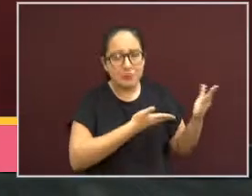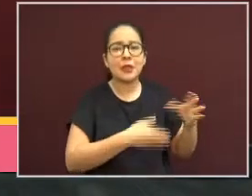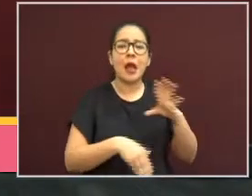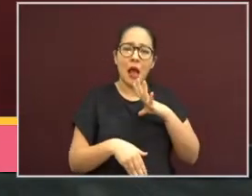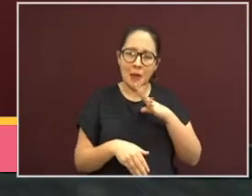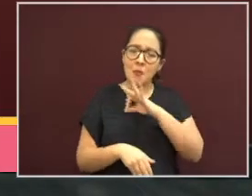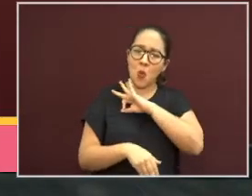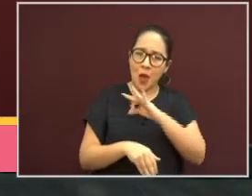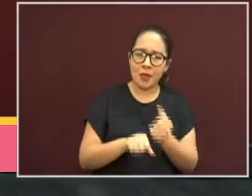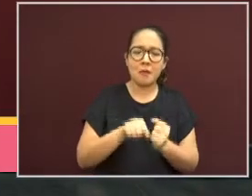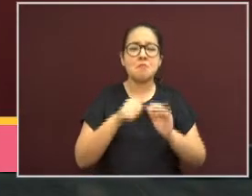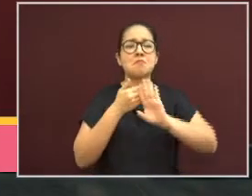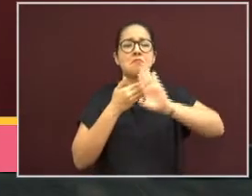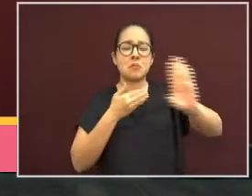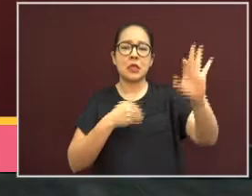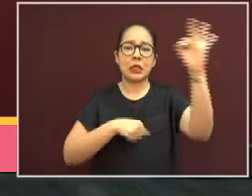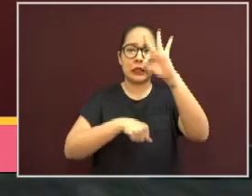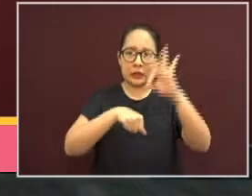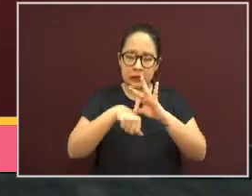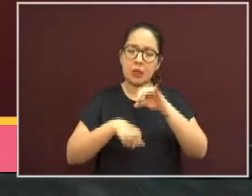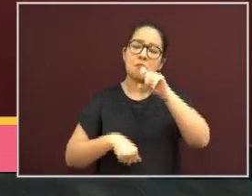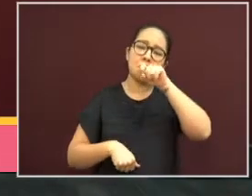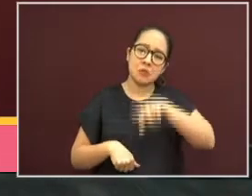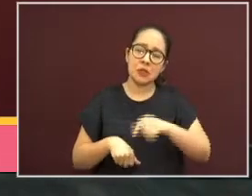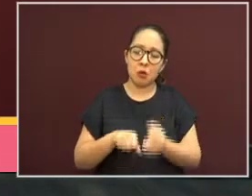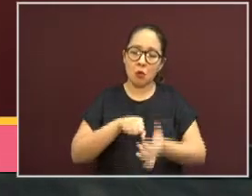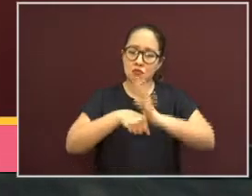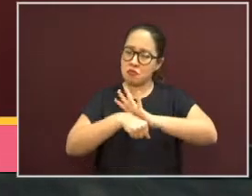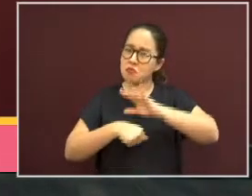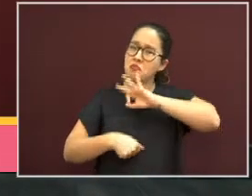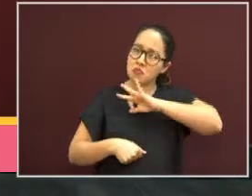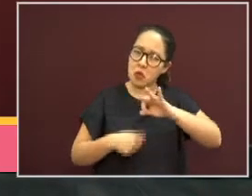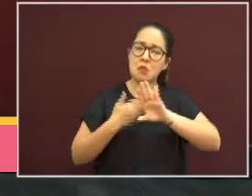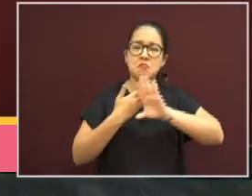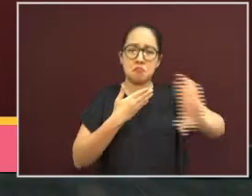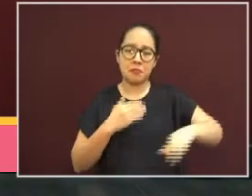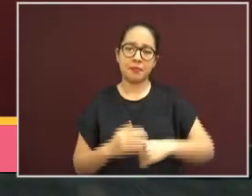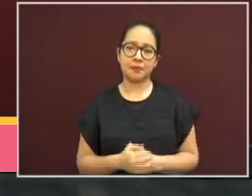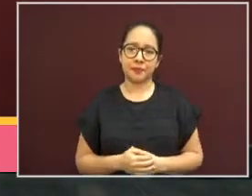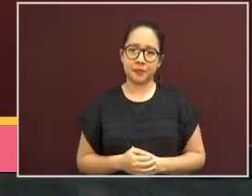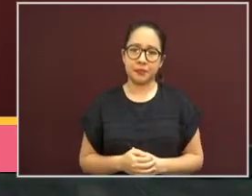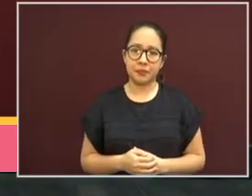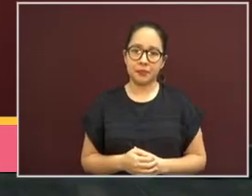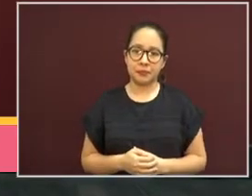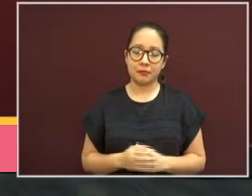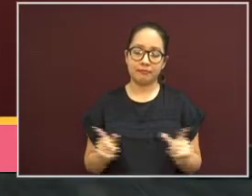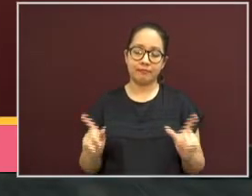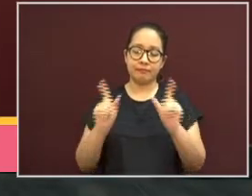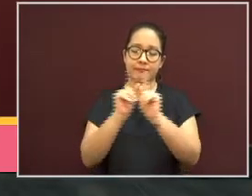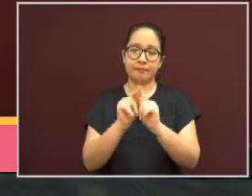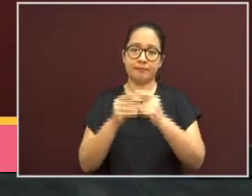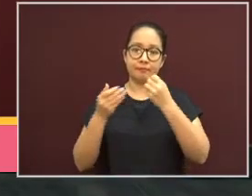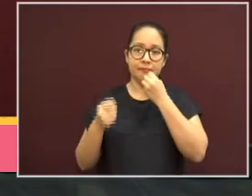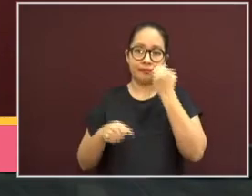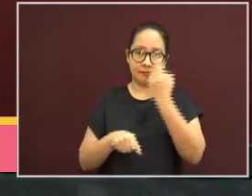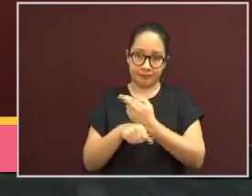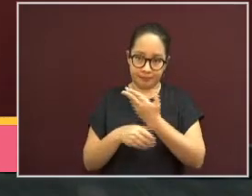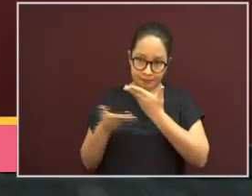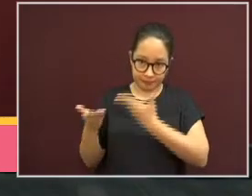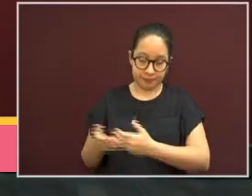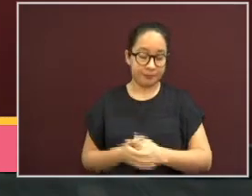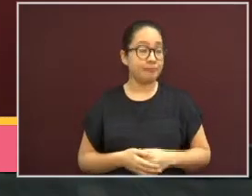Eso sería todo, doctor. Muy bien, doctora. Muchas gracias. Muy interesante su mensaje sobre dengue. Familia veracruzana,